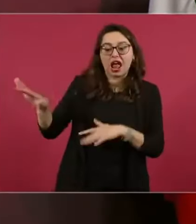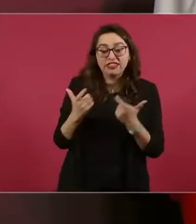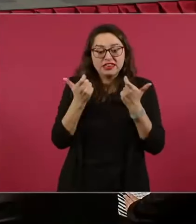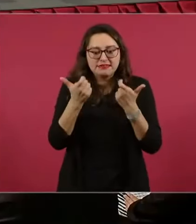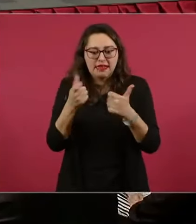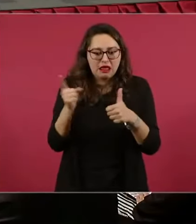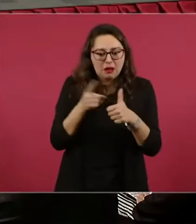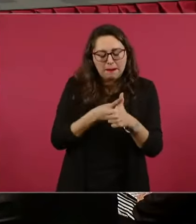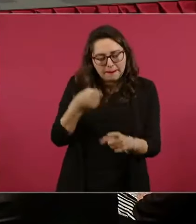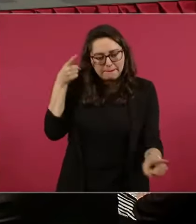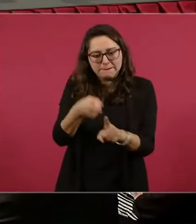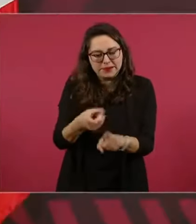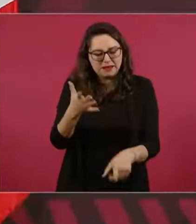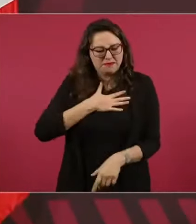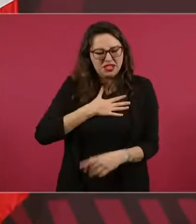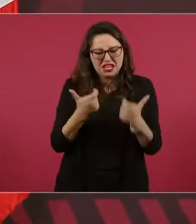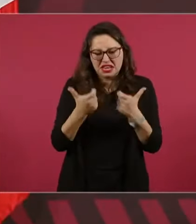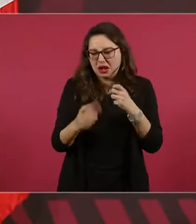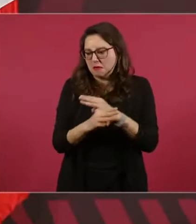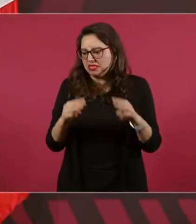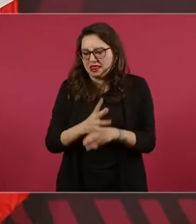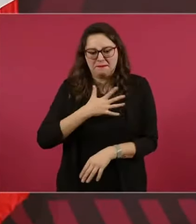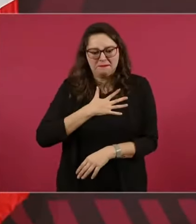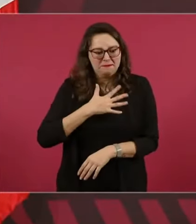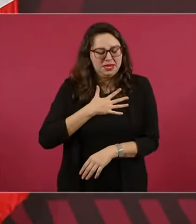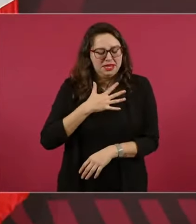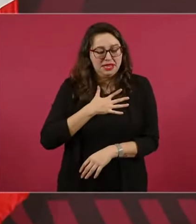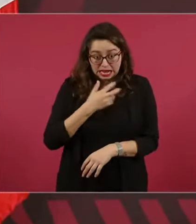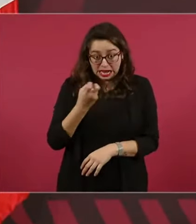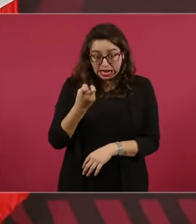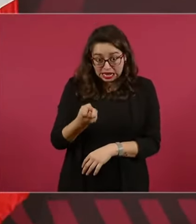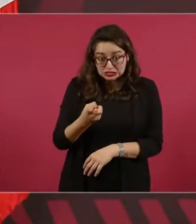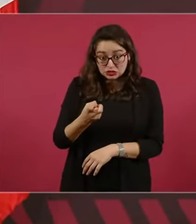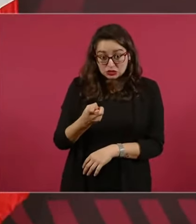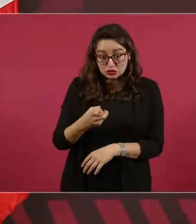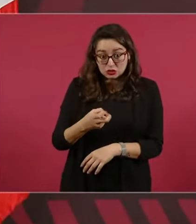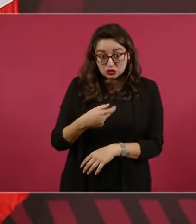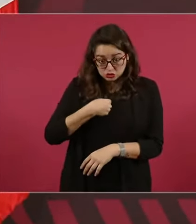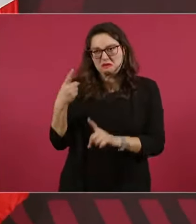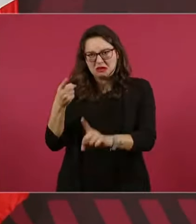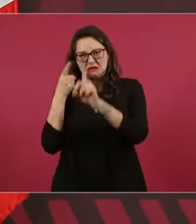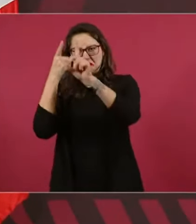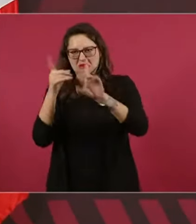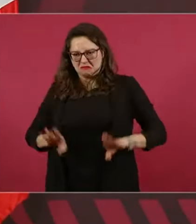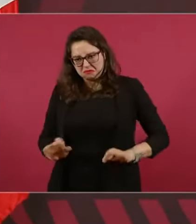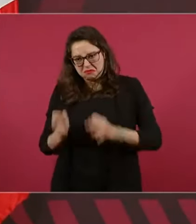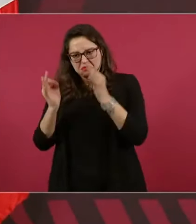que lucho, por el dinero y por lo material, no lucho por ideales, no lucho por principios,